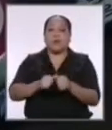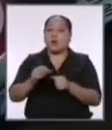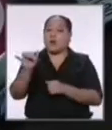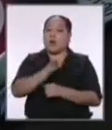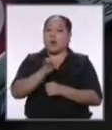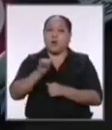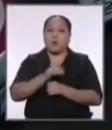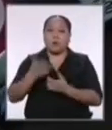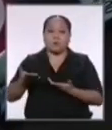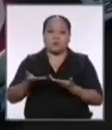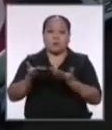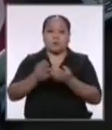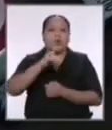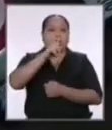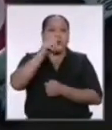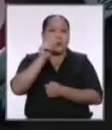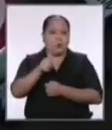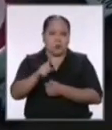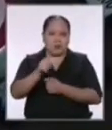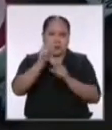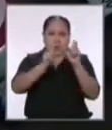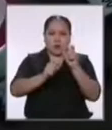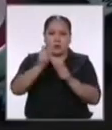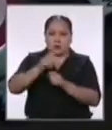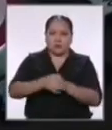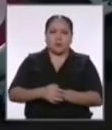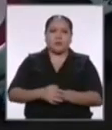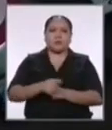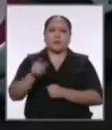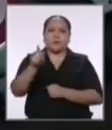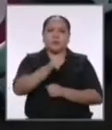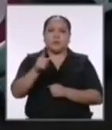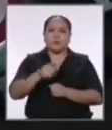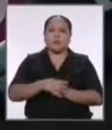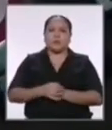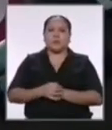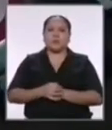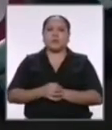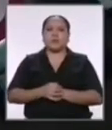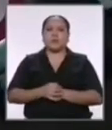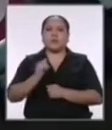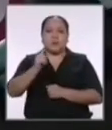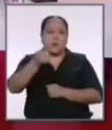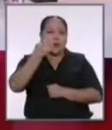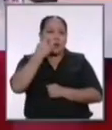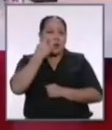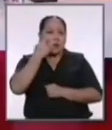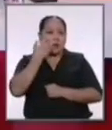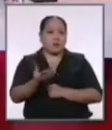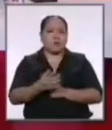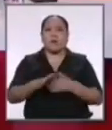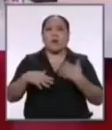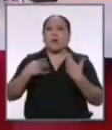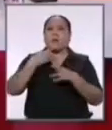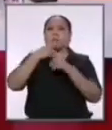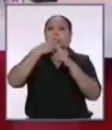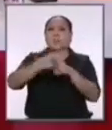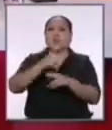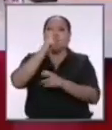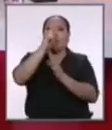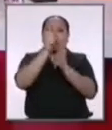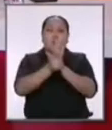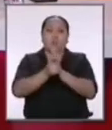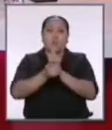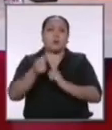mecánica hay una pregunta ciudadana que de inmediato ustedes van a conocer para poder contestar en un